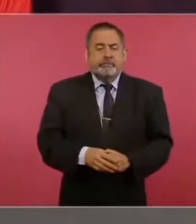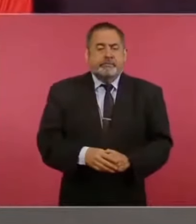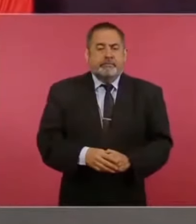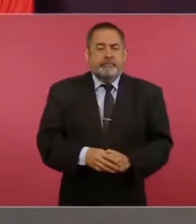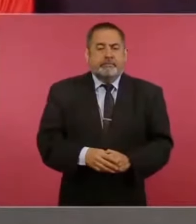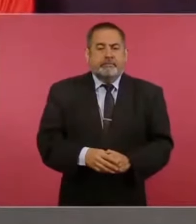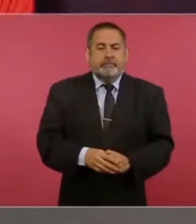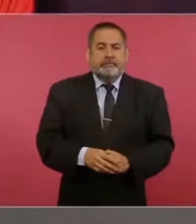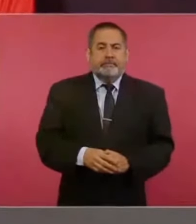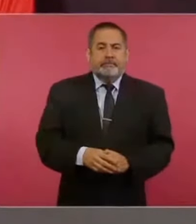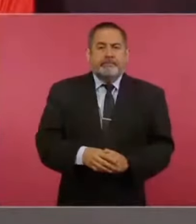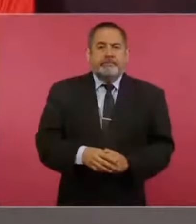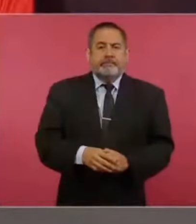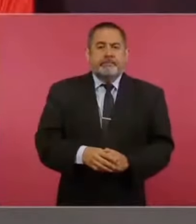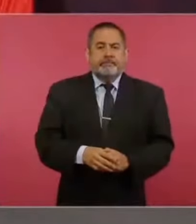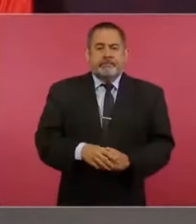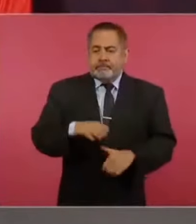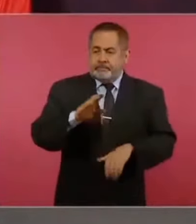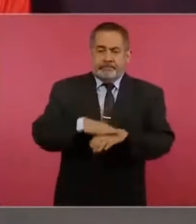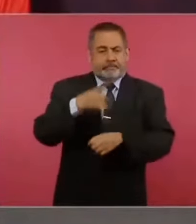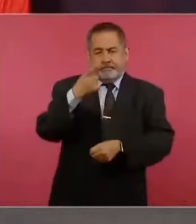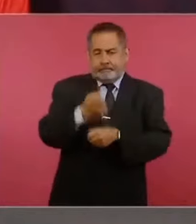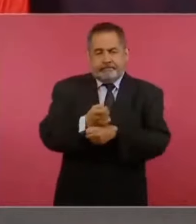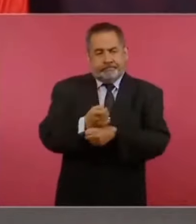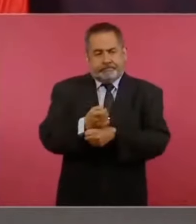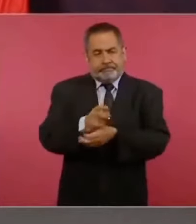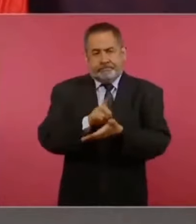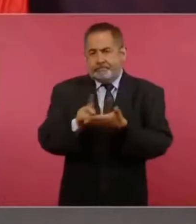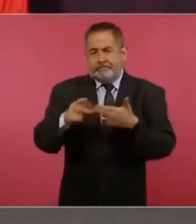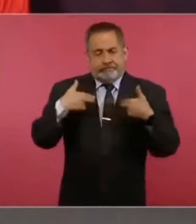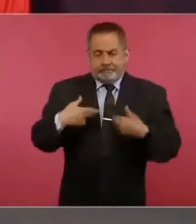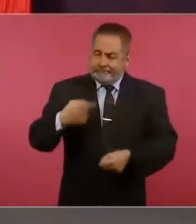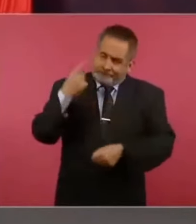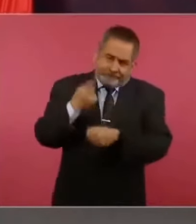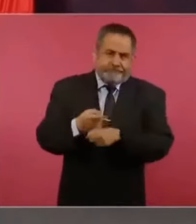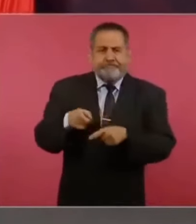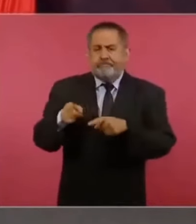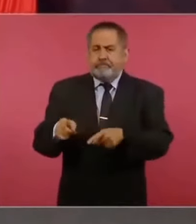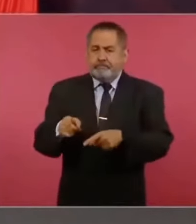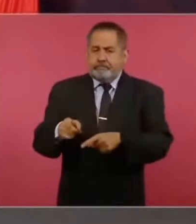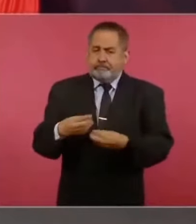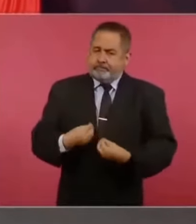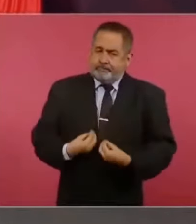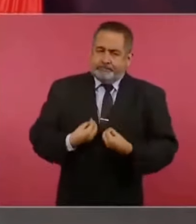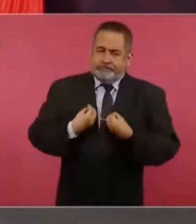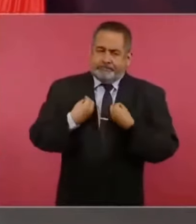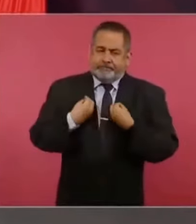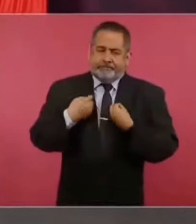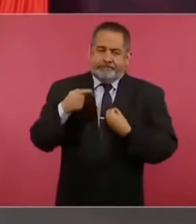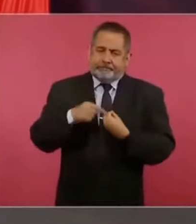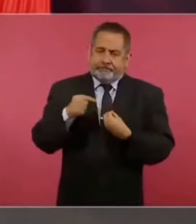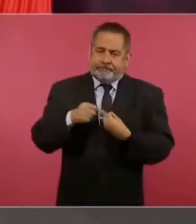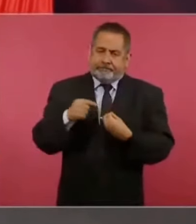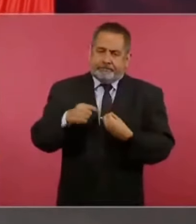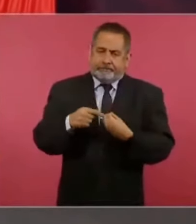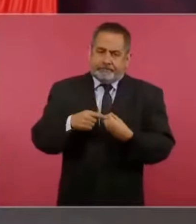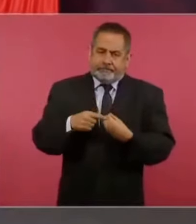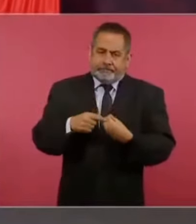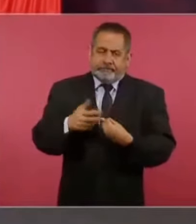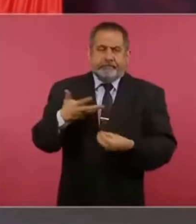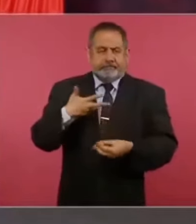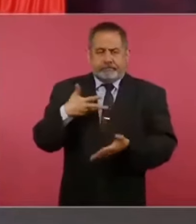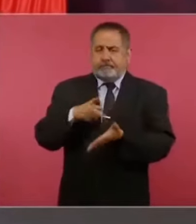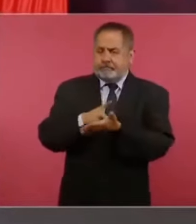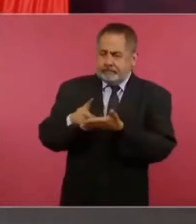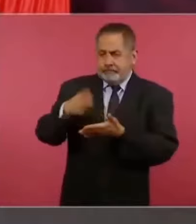el principal de los derechos humanos, el derecho a la